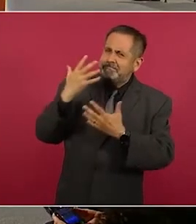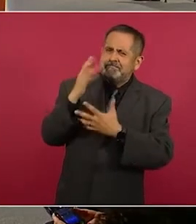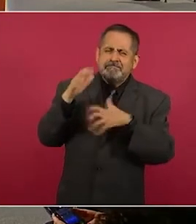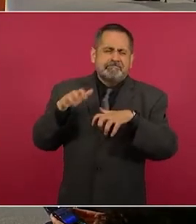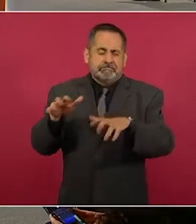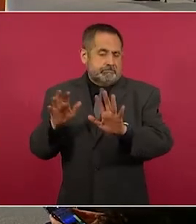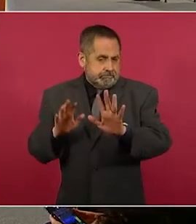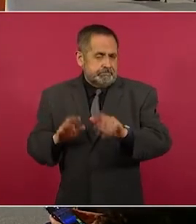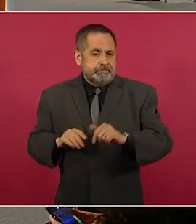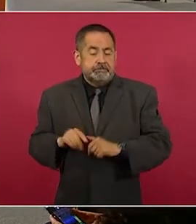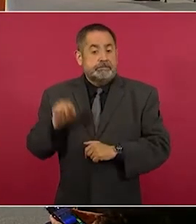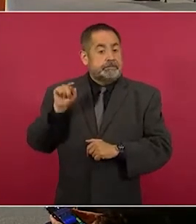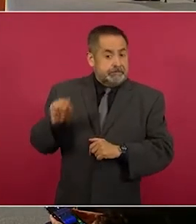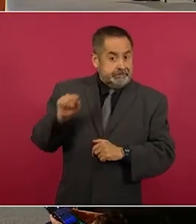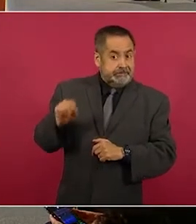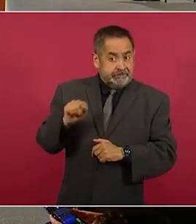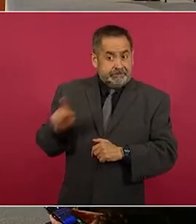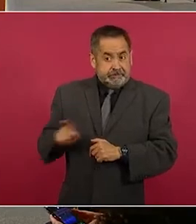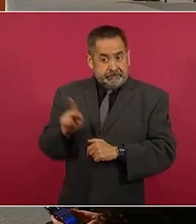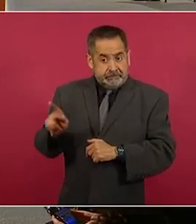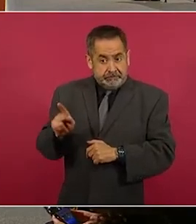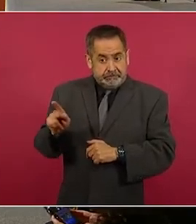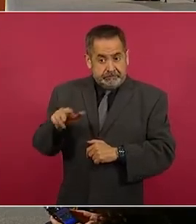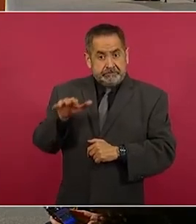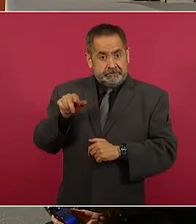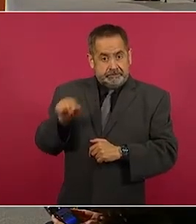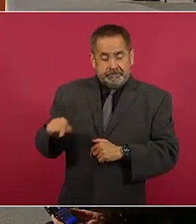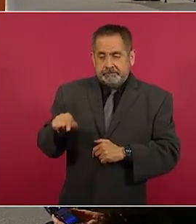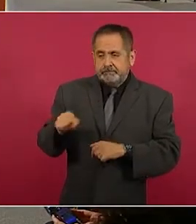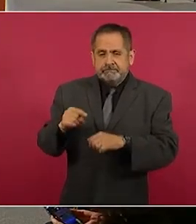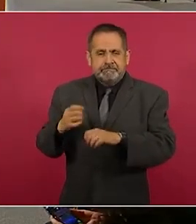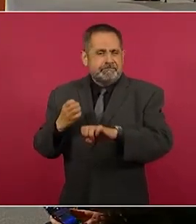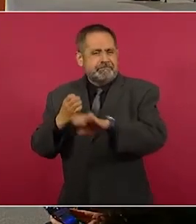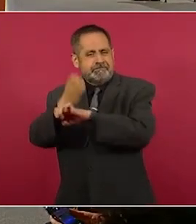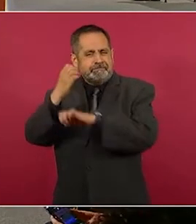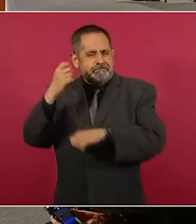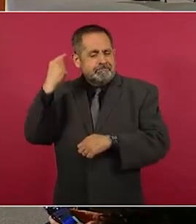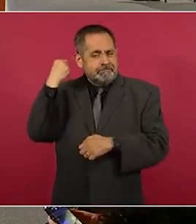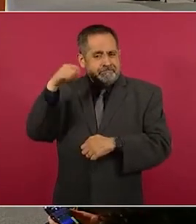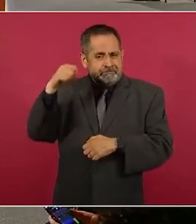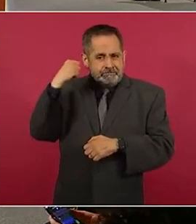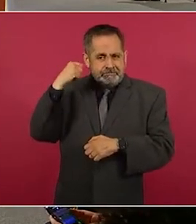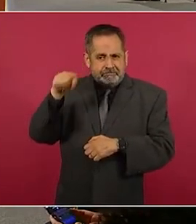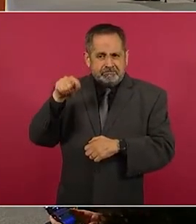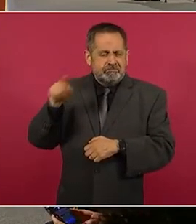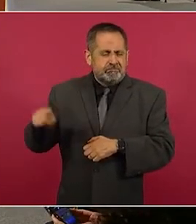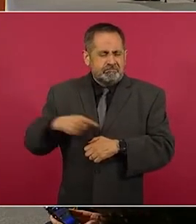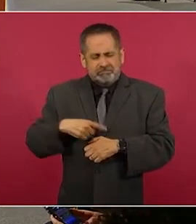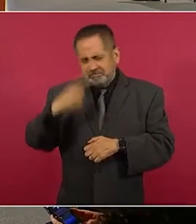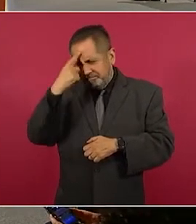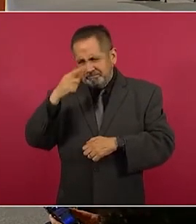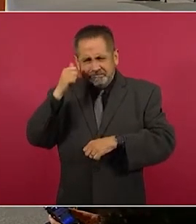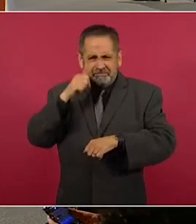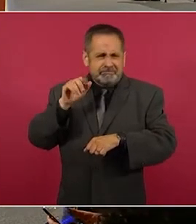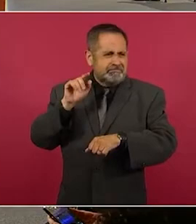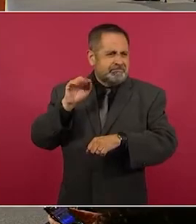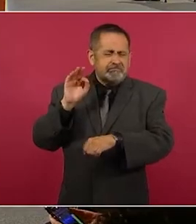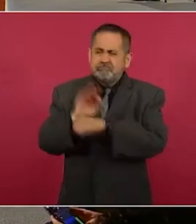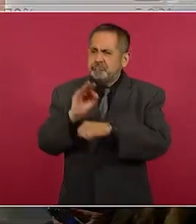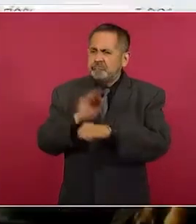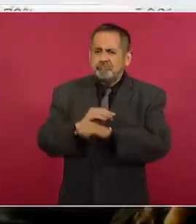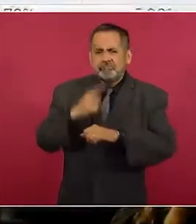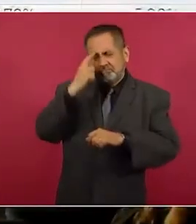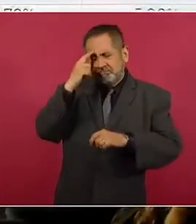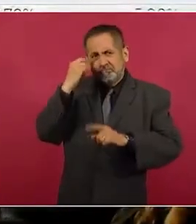historia es el estado de los estados más liberales del país.